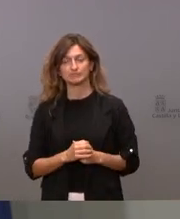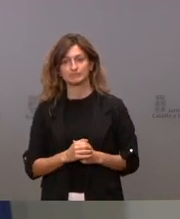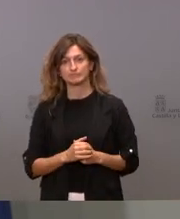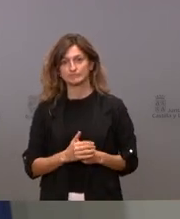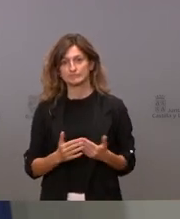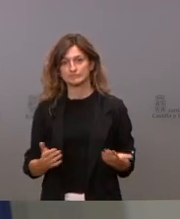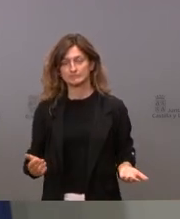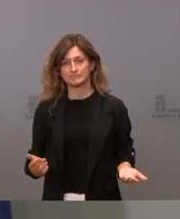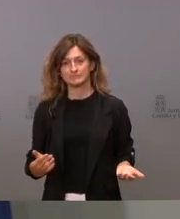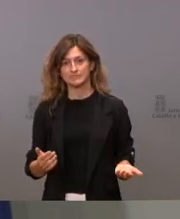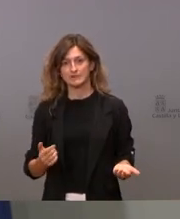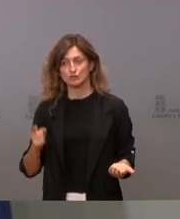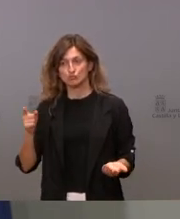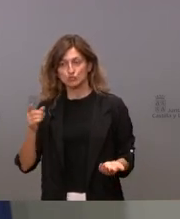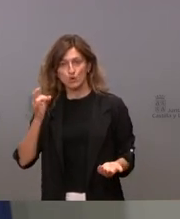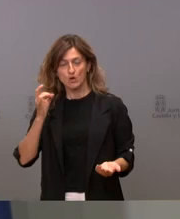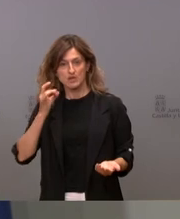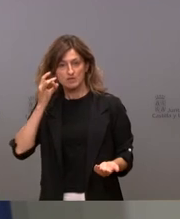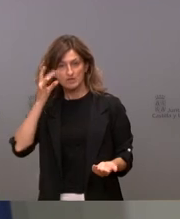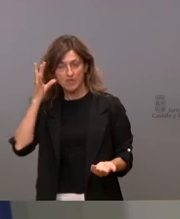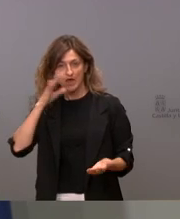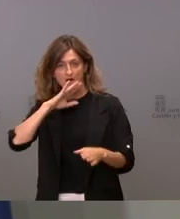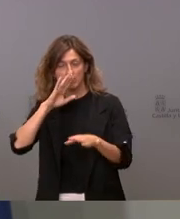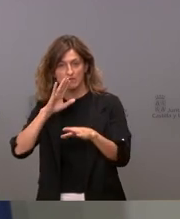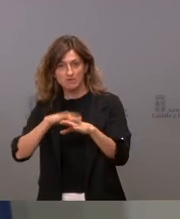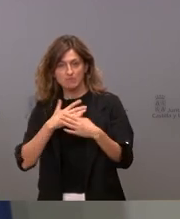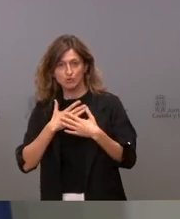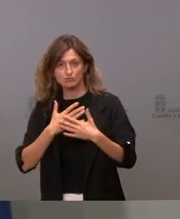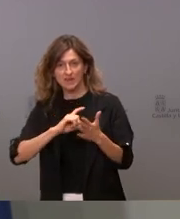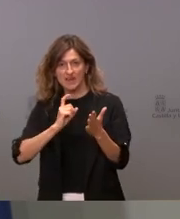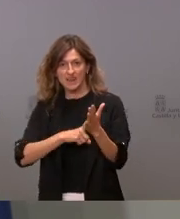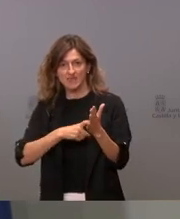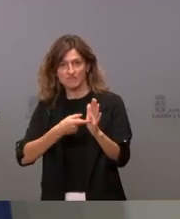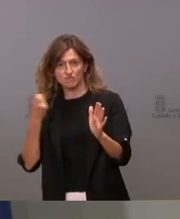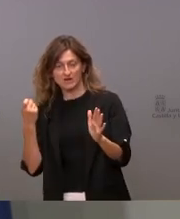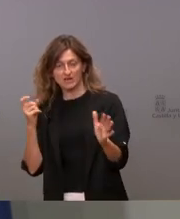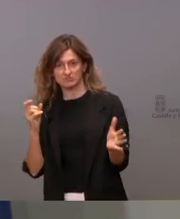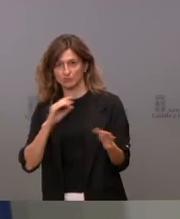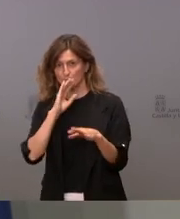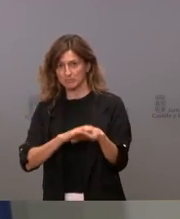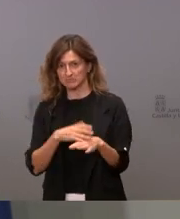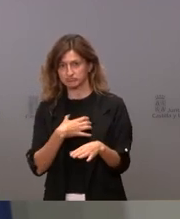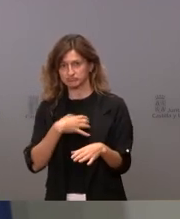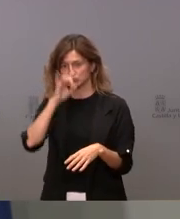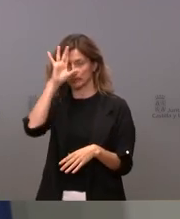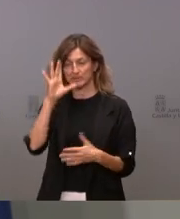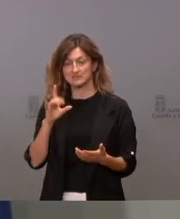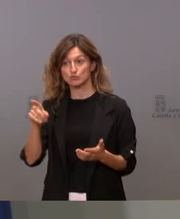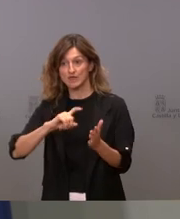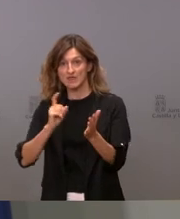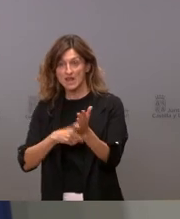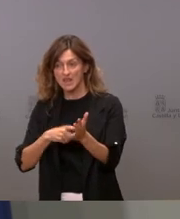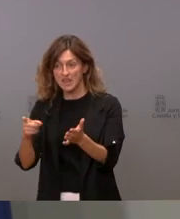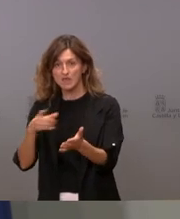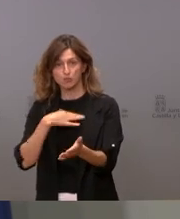que cumplan tus voluntades sin que estas estén de acuerdo a la ley es que esto es una cosa muy sorprendente mire usted quiere legislar sobre esto